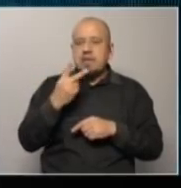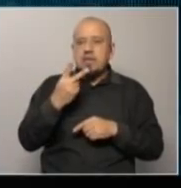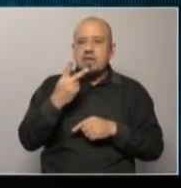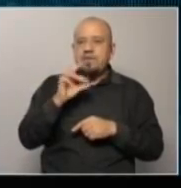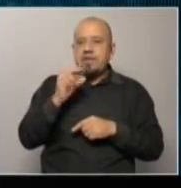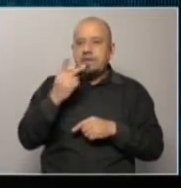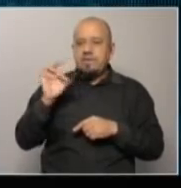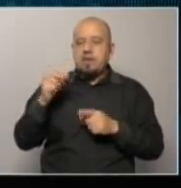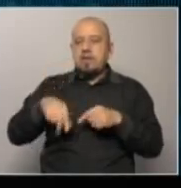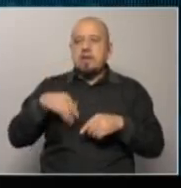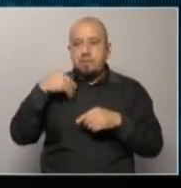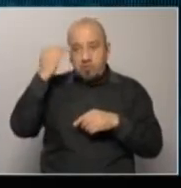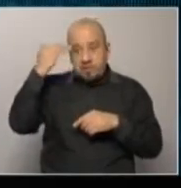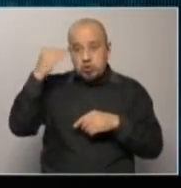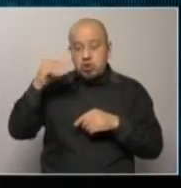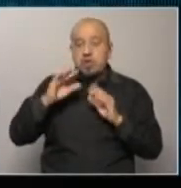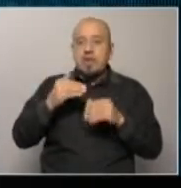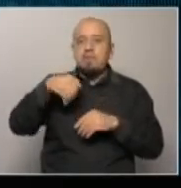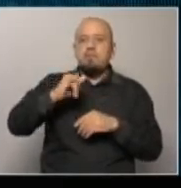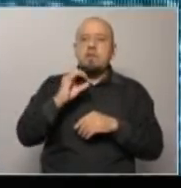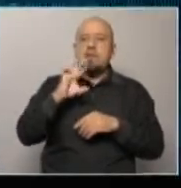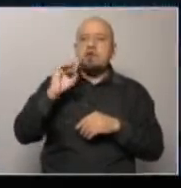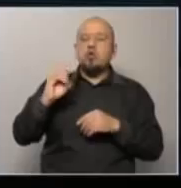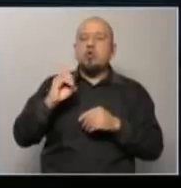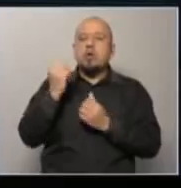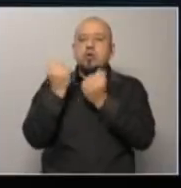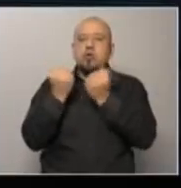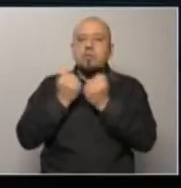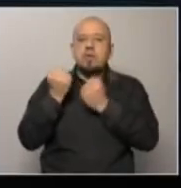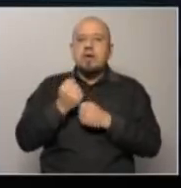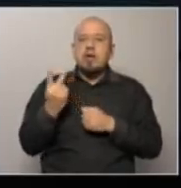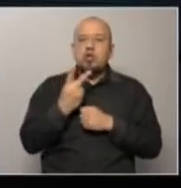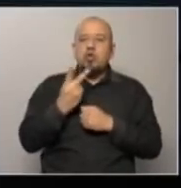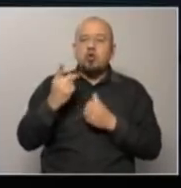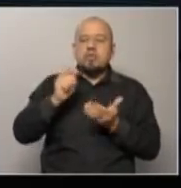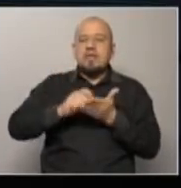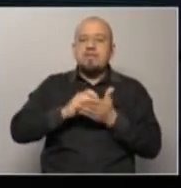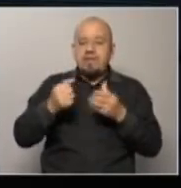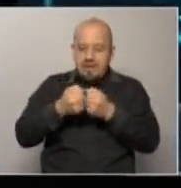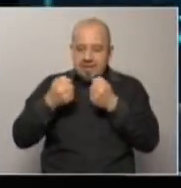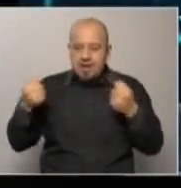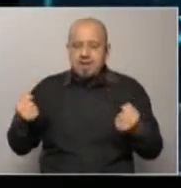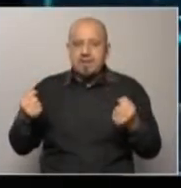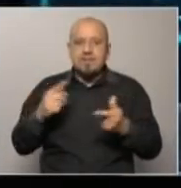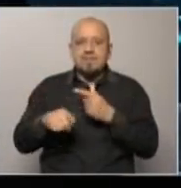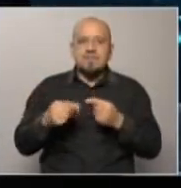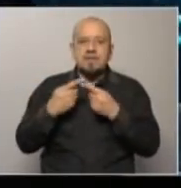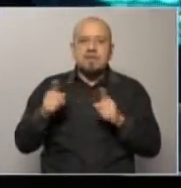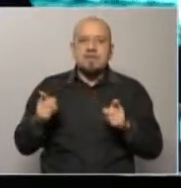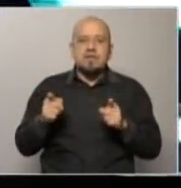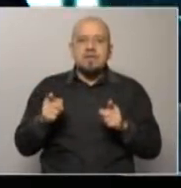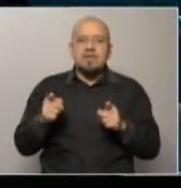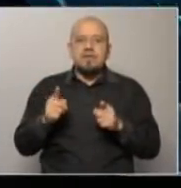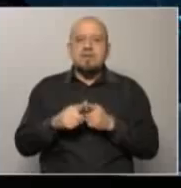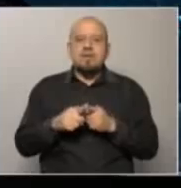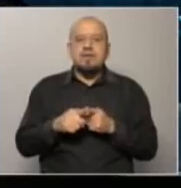docente de microeconomía y columnista de la diaria. Amos son columnistas. Amos columnistas, dos diarios distintos, 2017